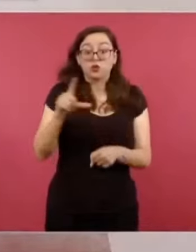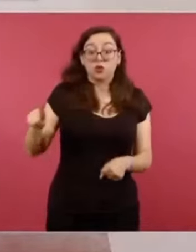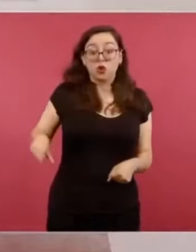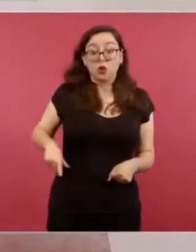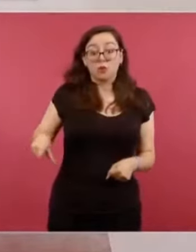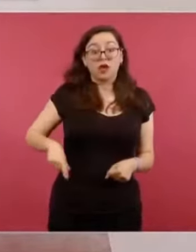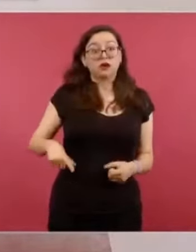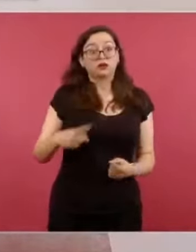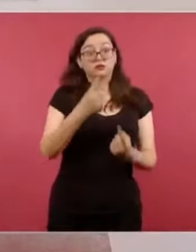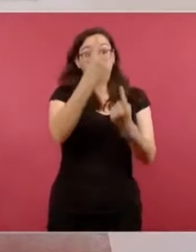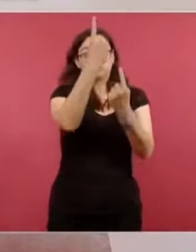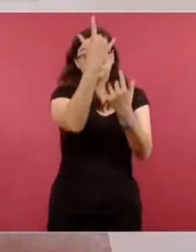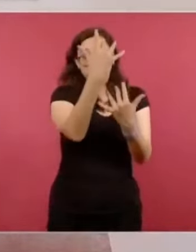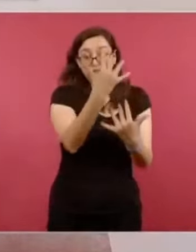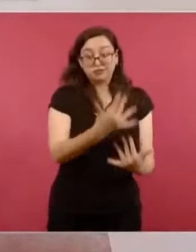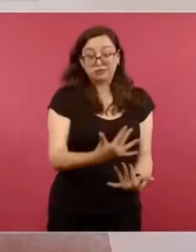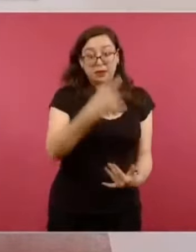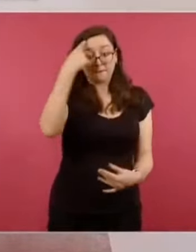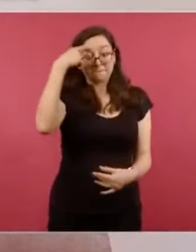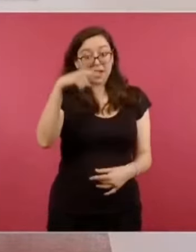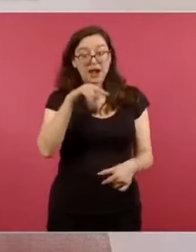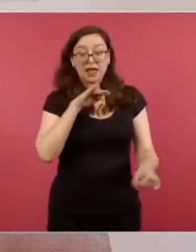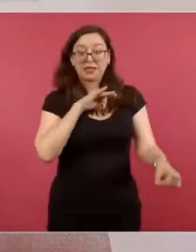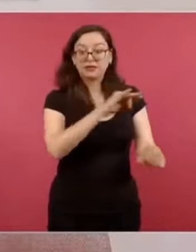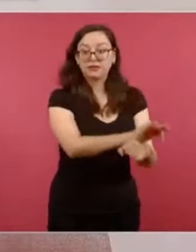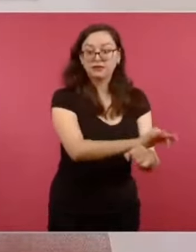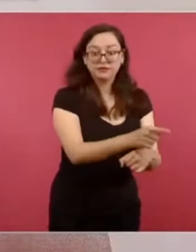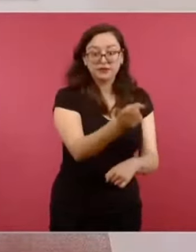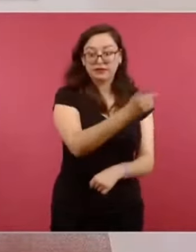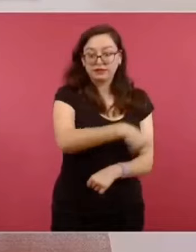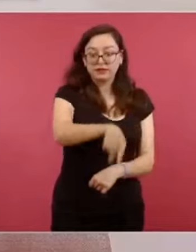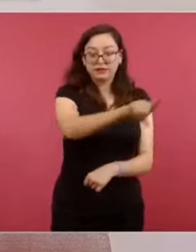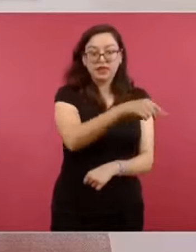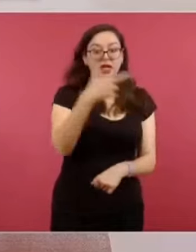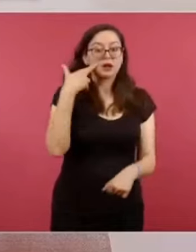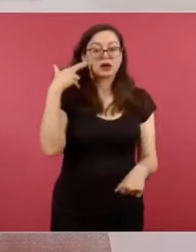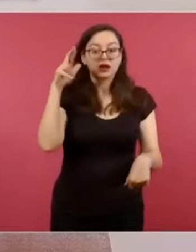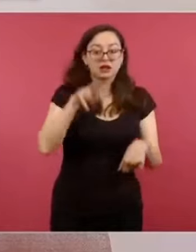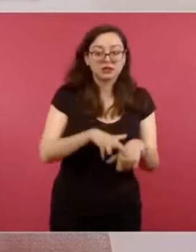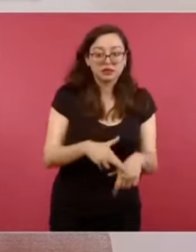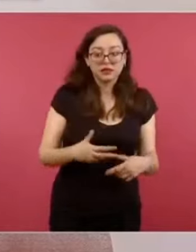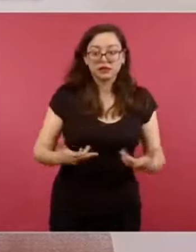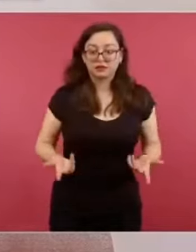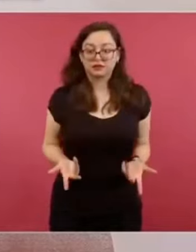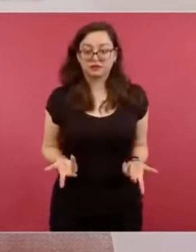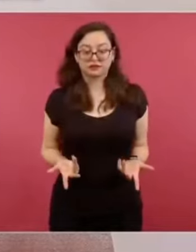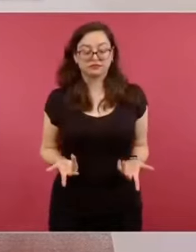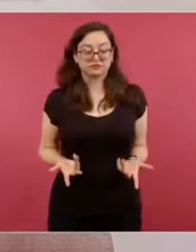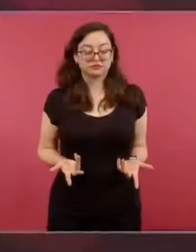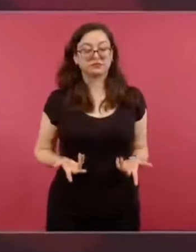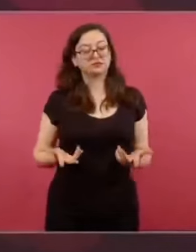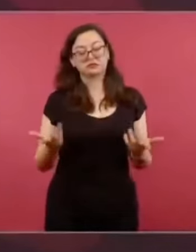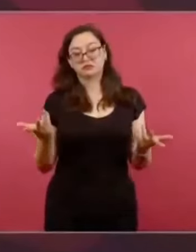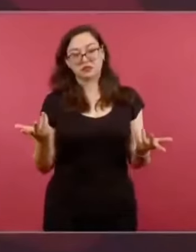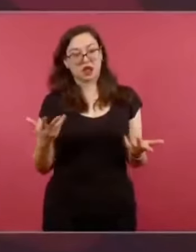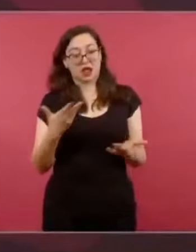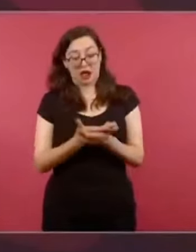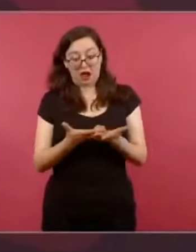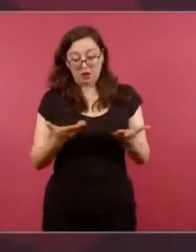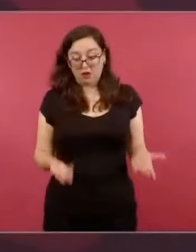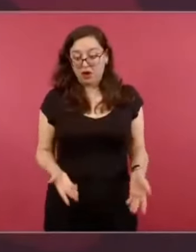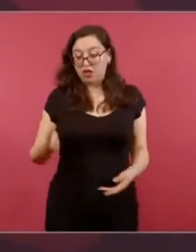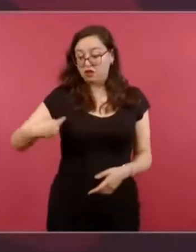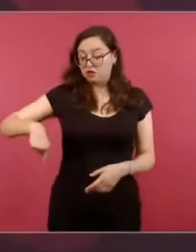pues eso es lo que no les parece, pero tiene que seguir la transformación y va a continuar.